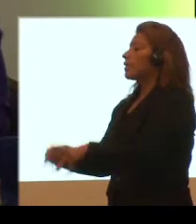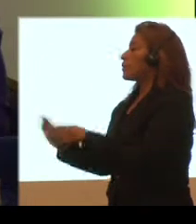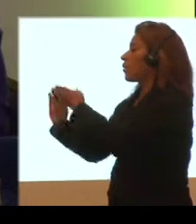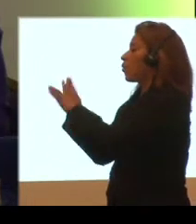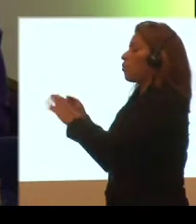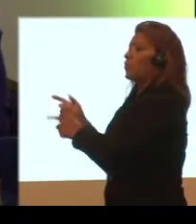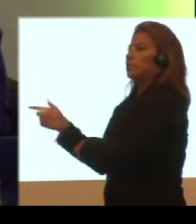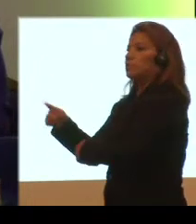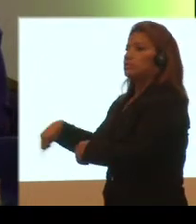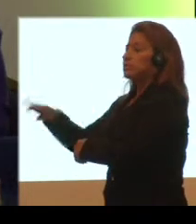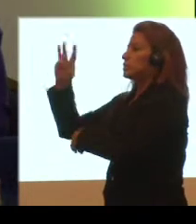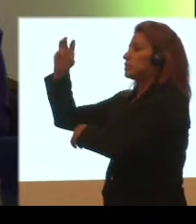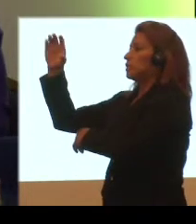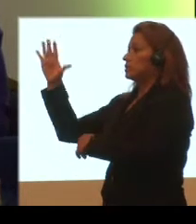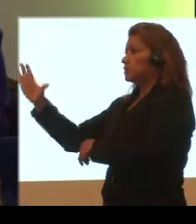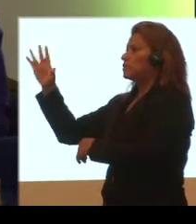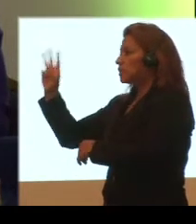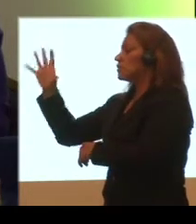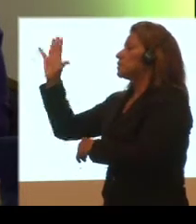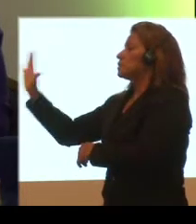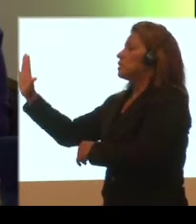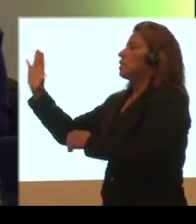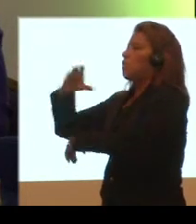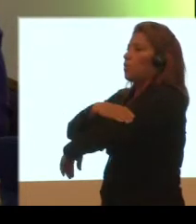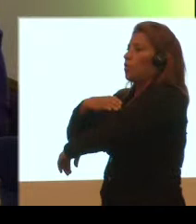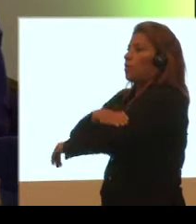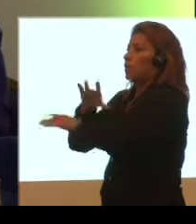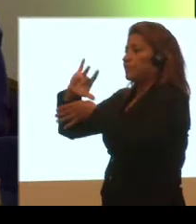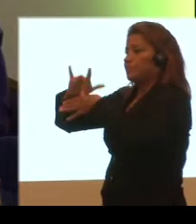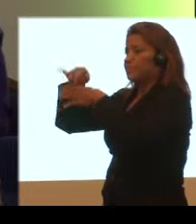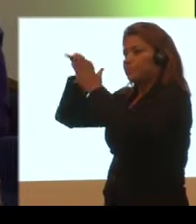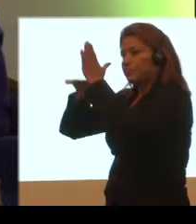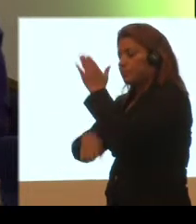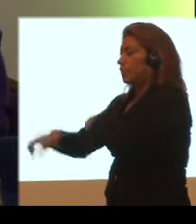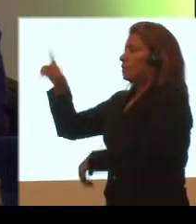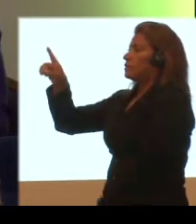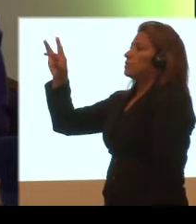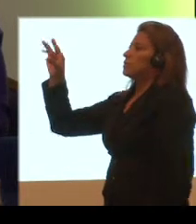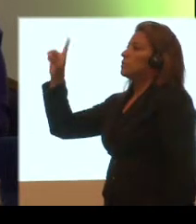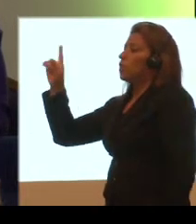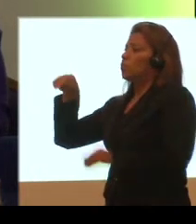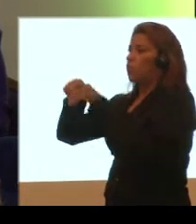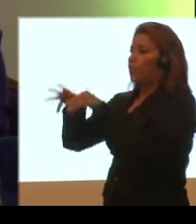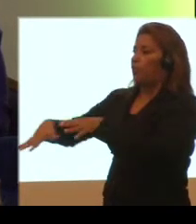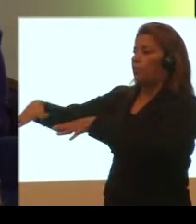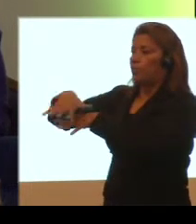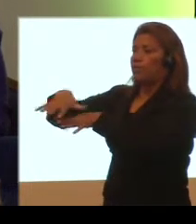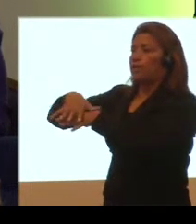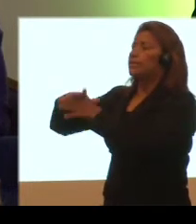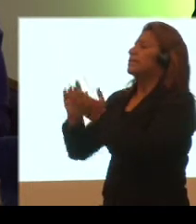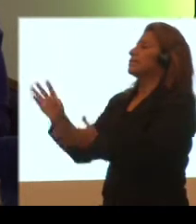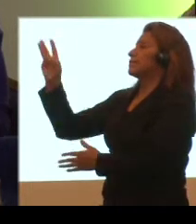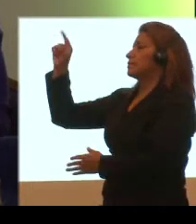existen 665 comités de reducción de riesgo, 181 redes y 61